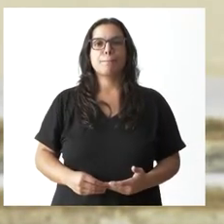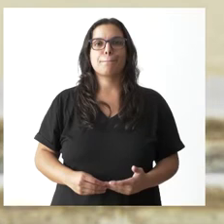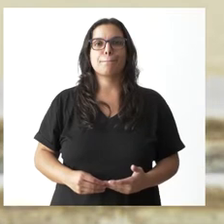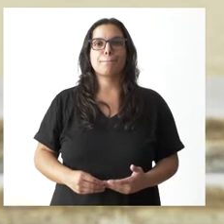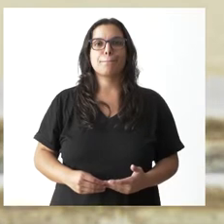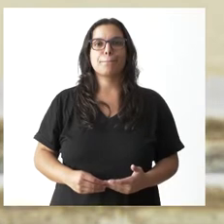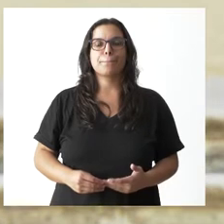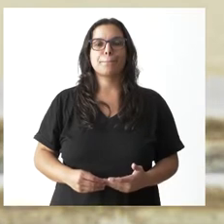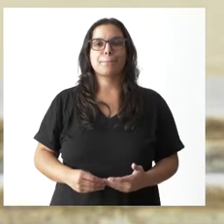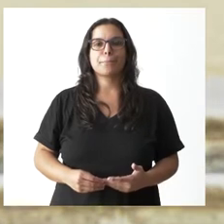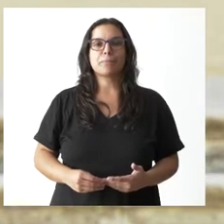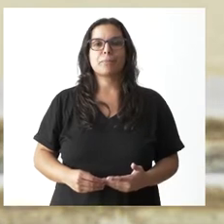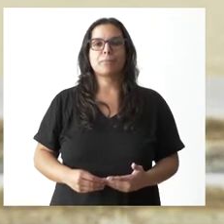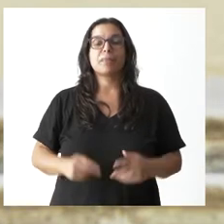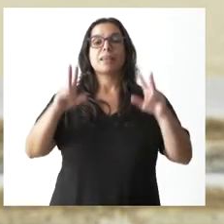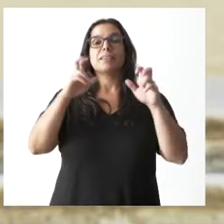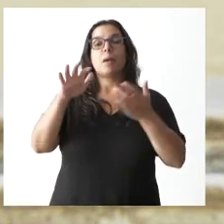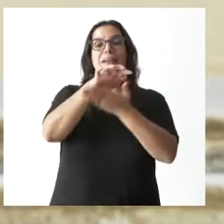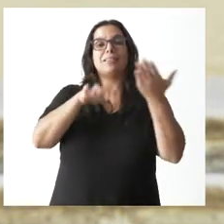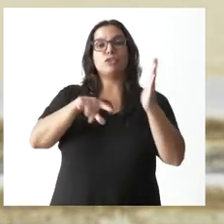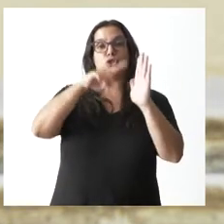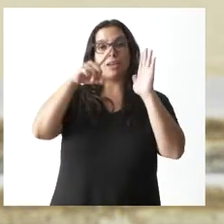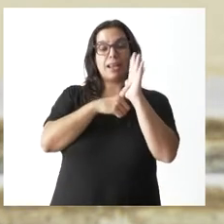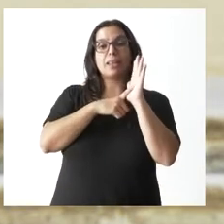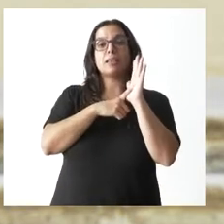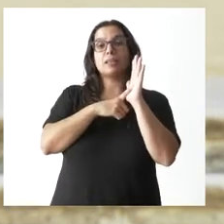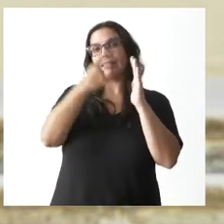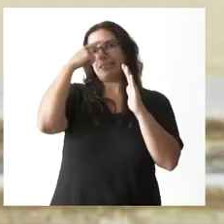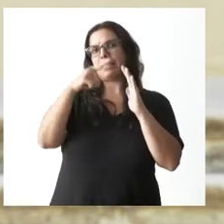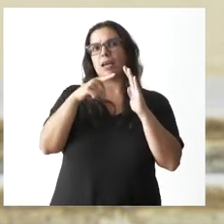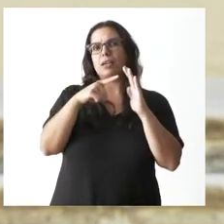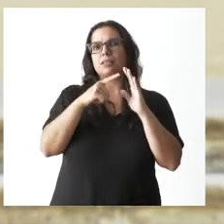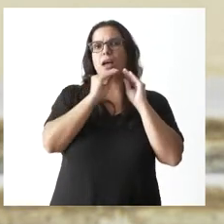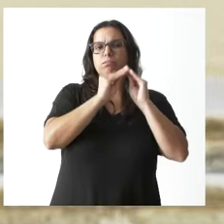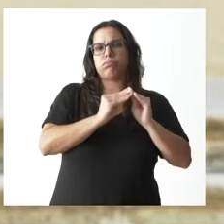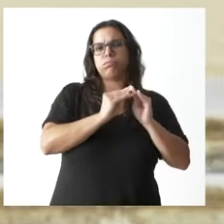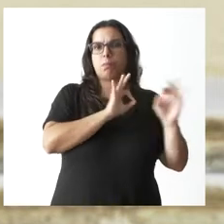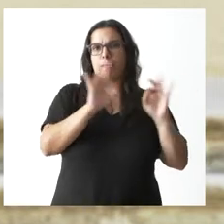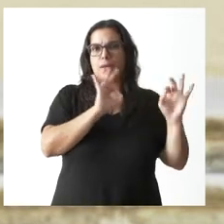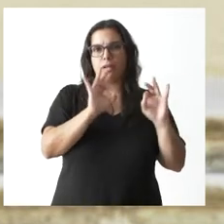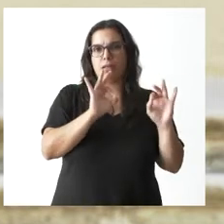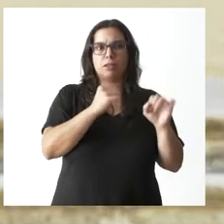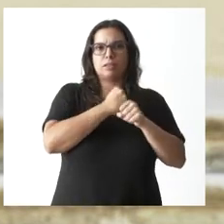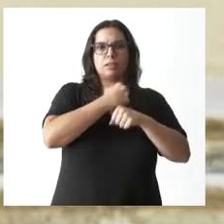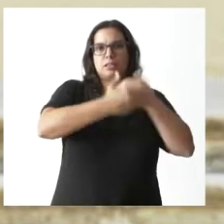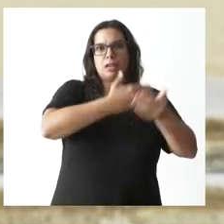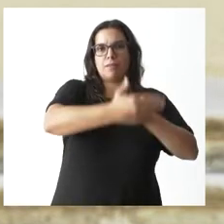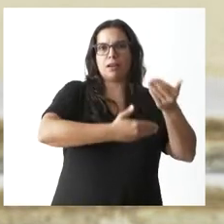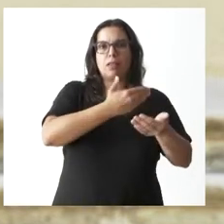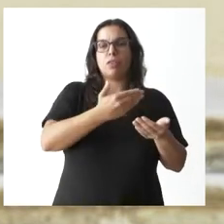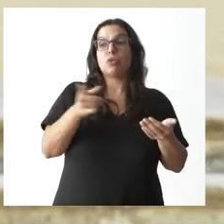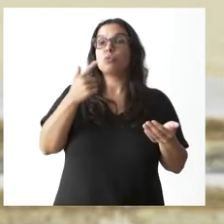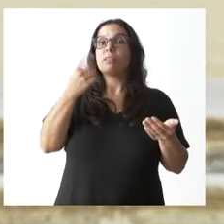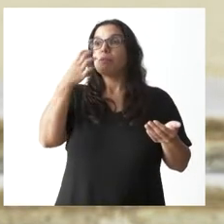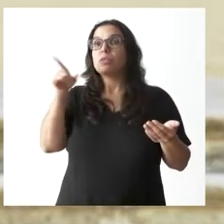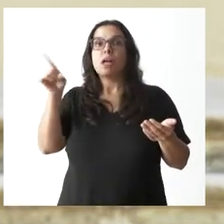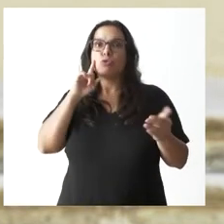Respecto del texto de la ley, me consta que se está trabajando en ello. Desconozco ese planteamiento que usted